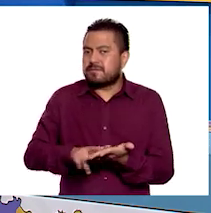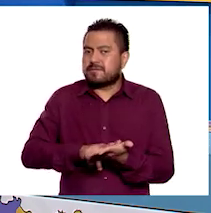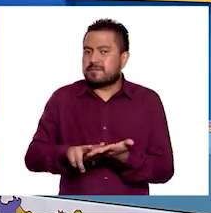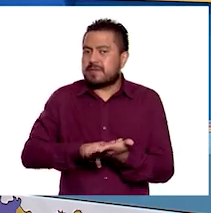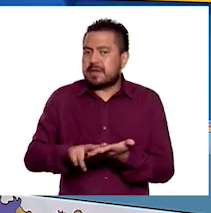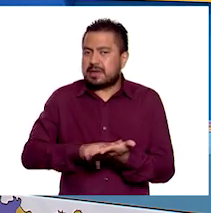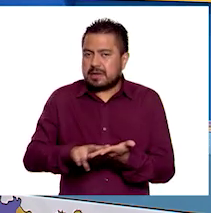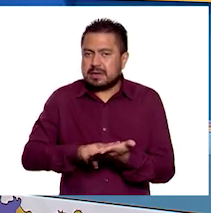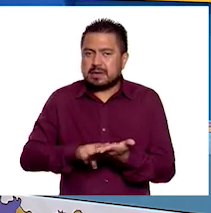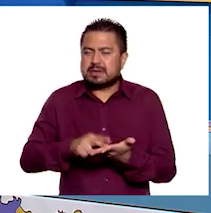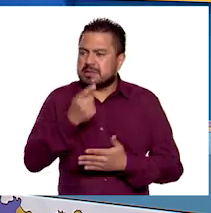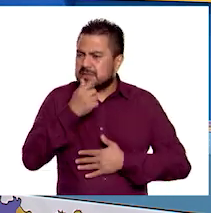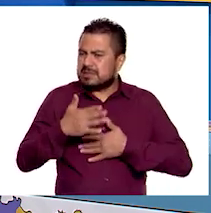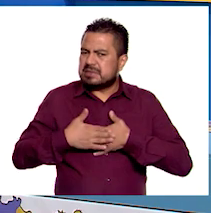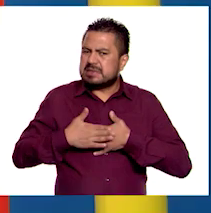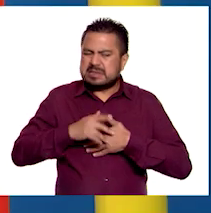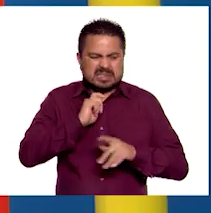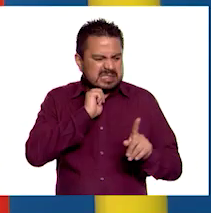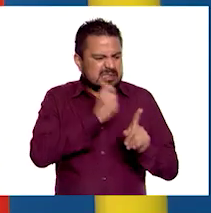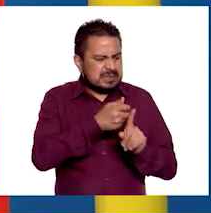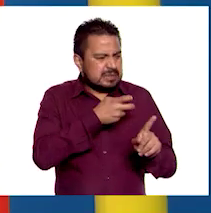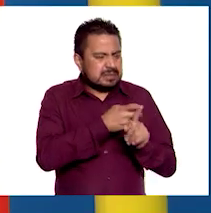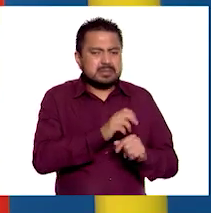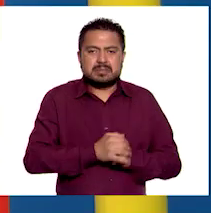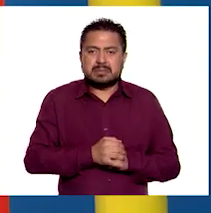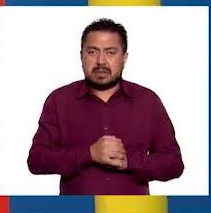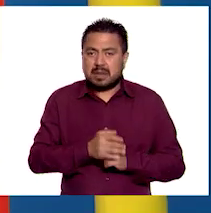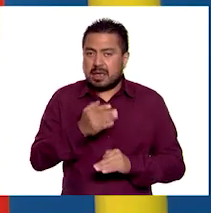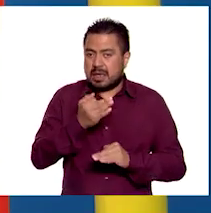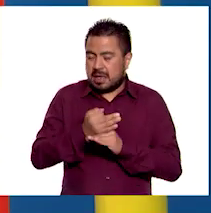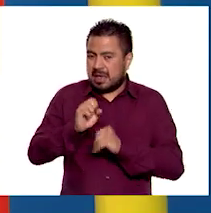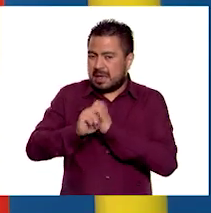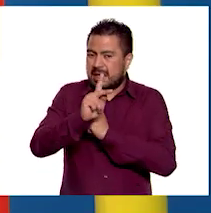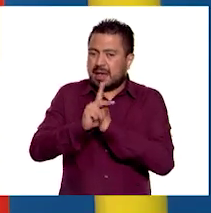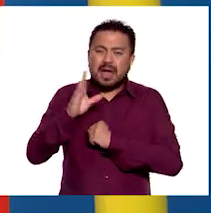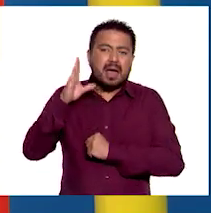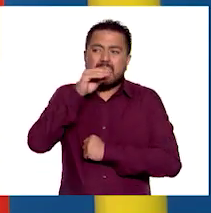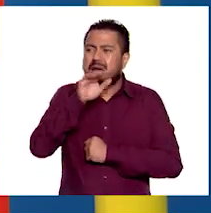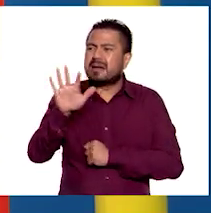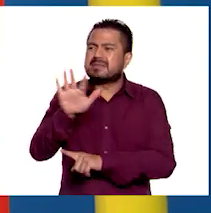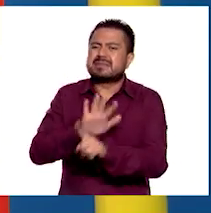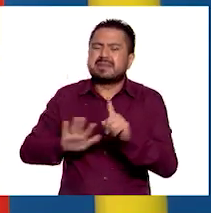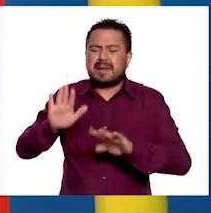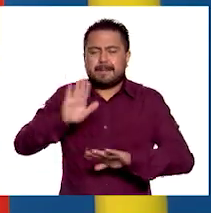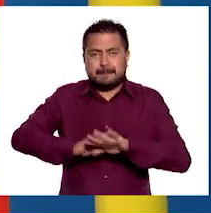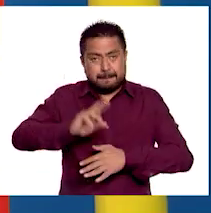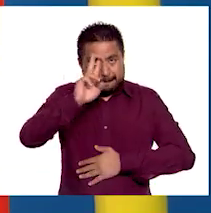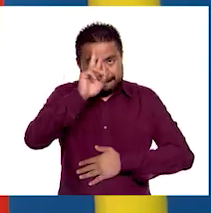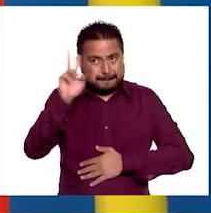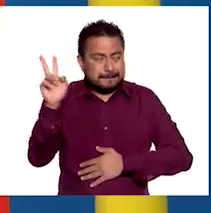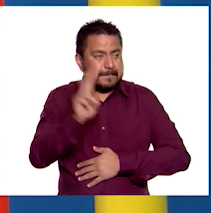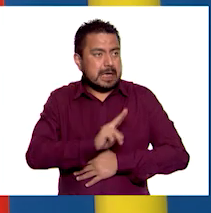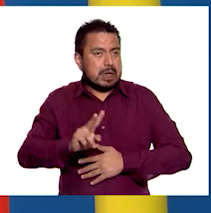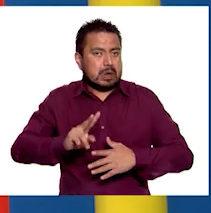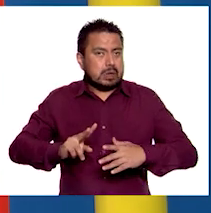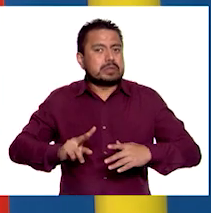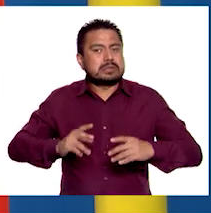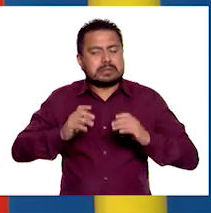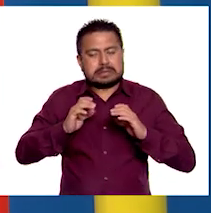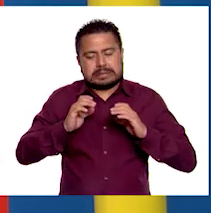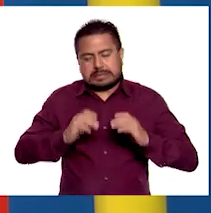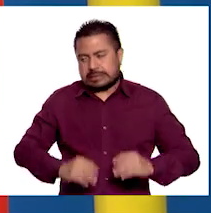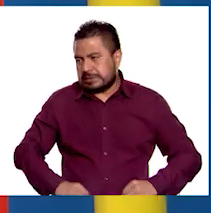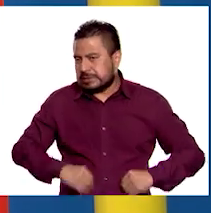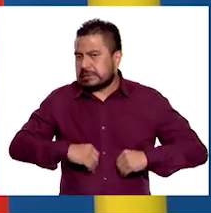¿Y qué nos indica esto? Que en estos países africanos tienen las peores condiciones de salud, de